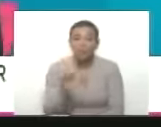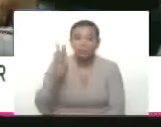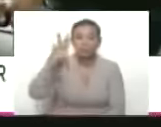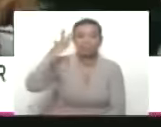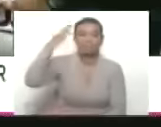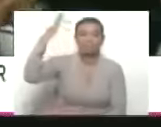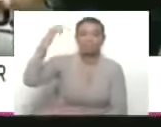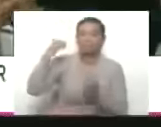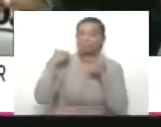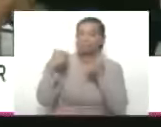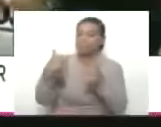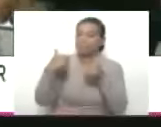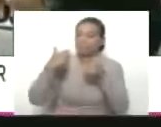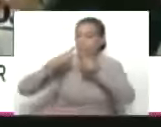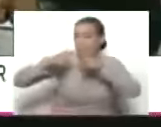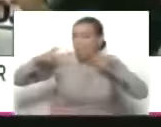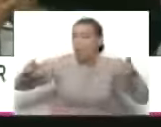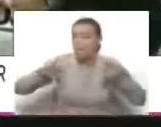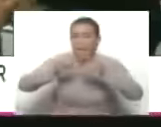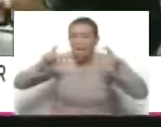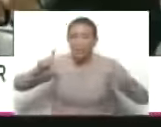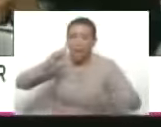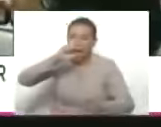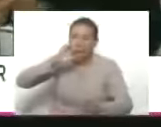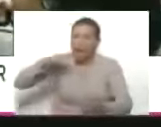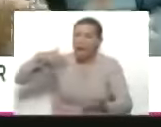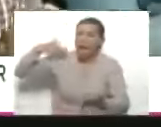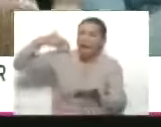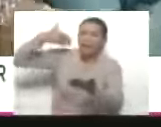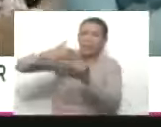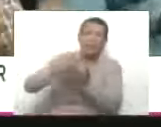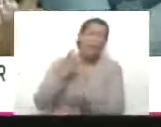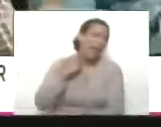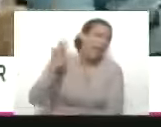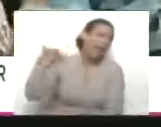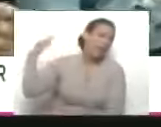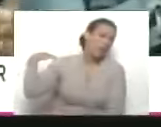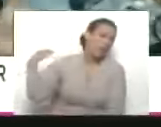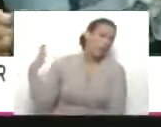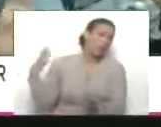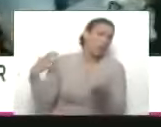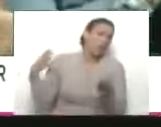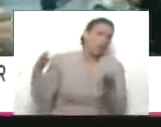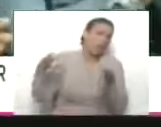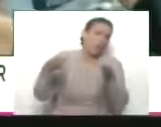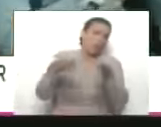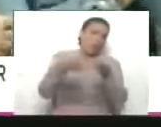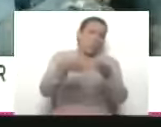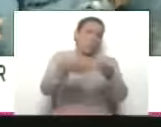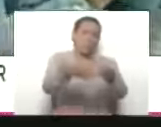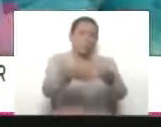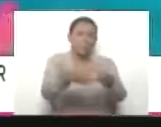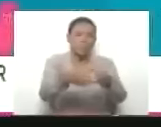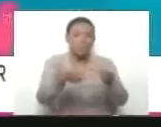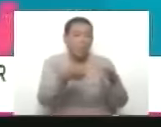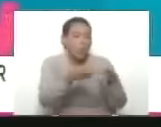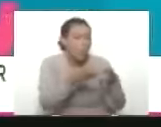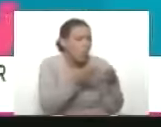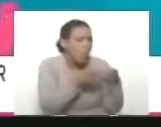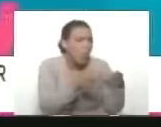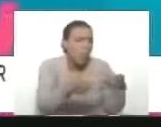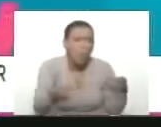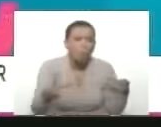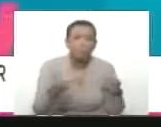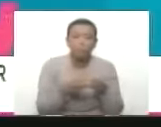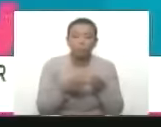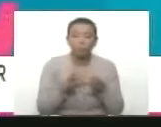de varias generaciones de mujeres de Argelia Laya de Nora Castañeda de nuestra María León